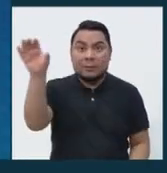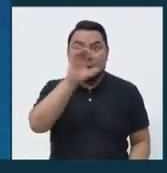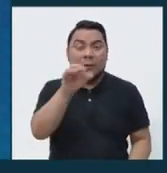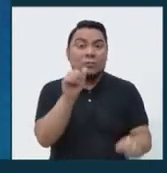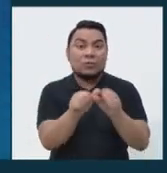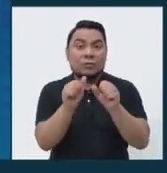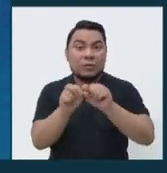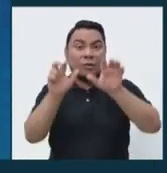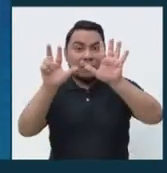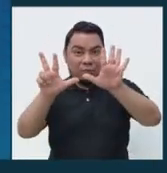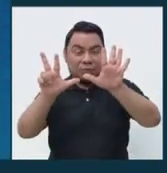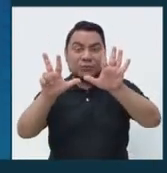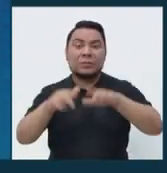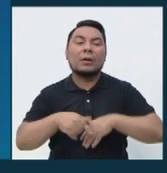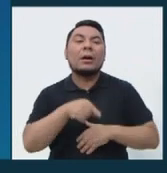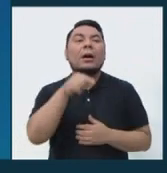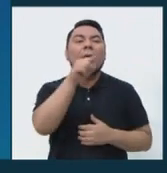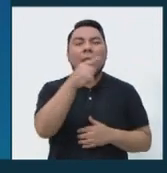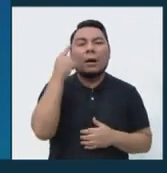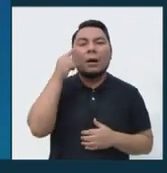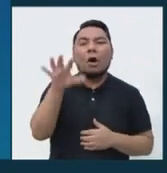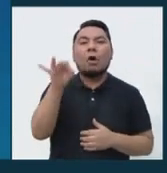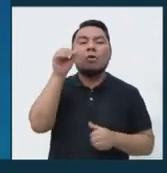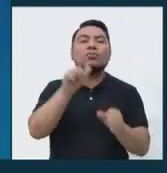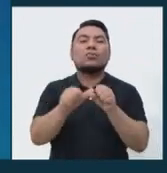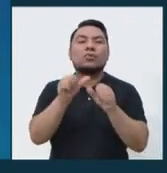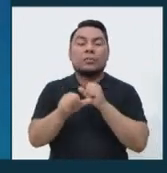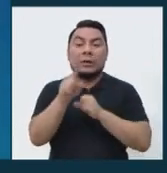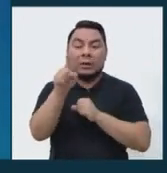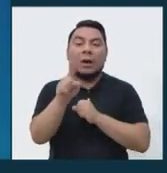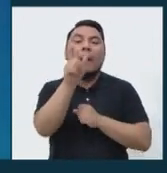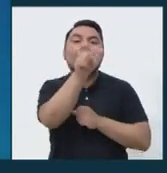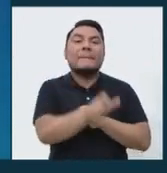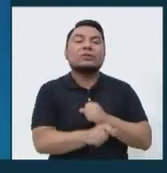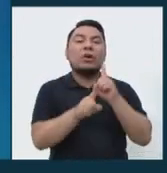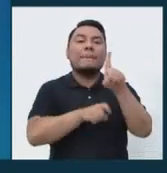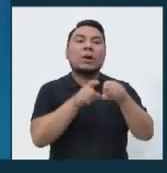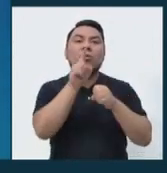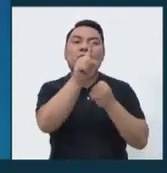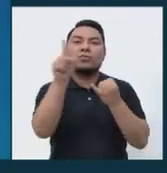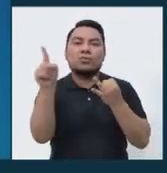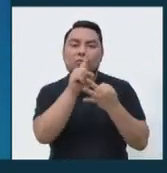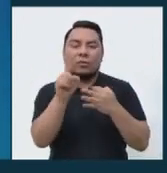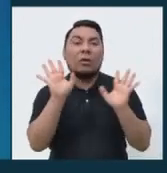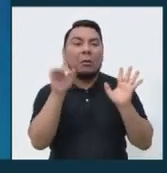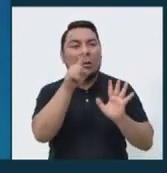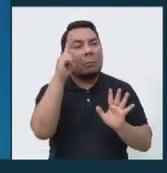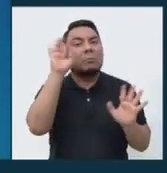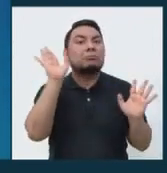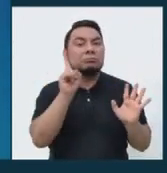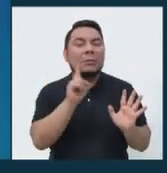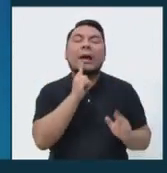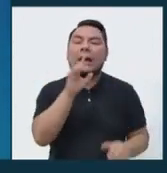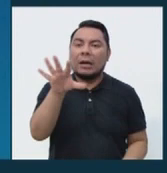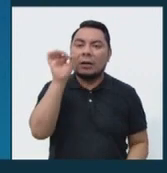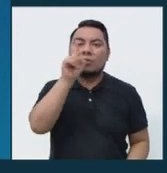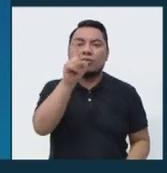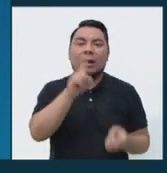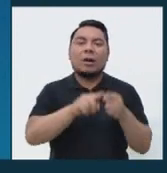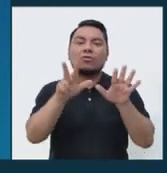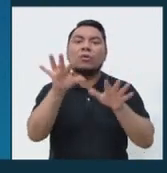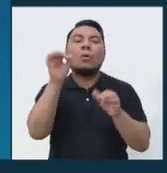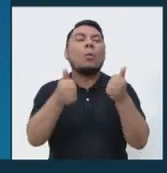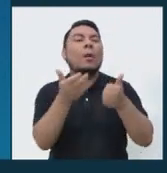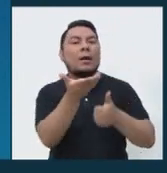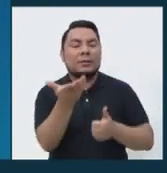mosaico enumerado. Cada uno es un ciudadano y un representante de la sociedad civil. El que tiene preguntas que hacerle es del 1 al 8. ¿Cuál